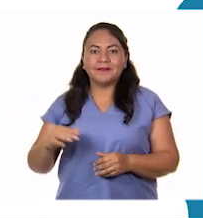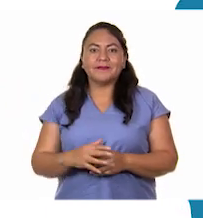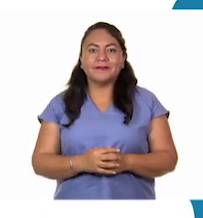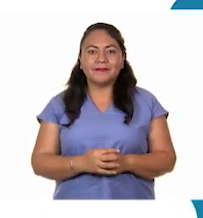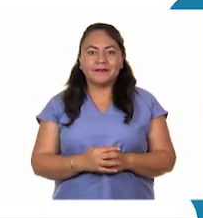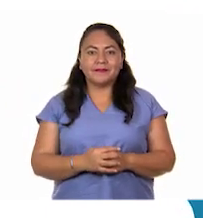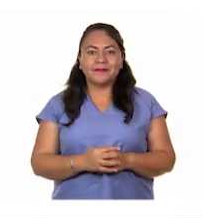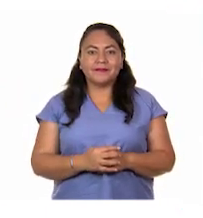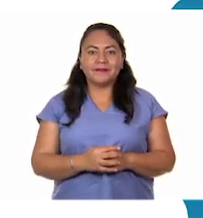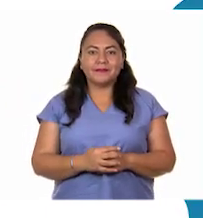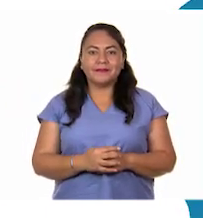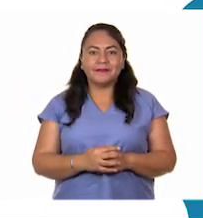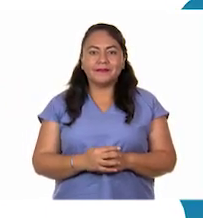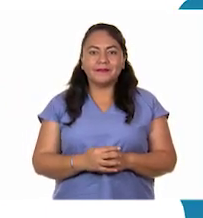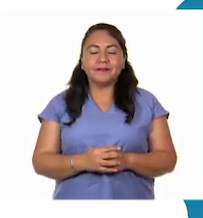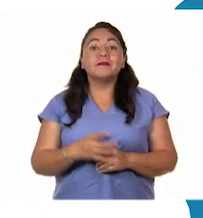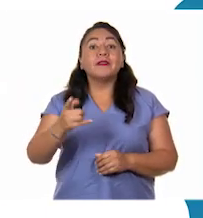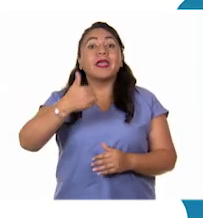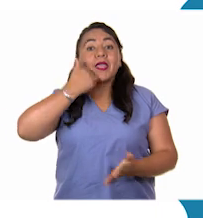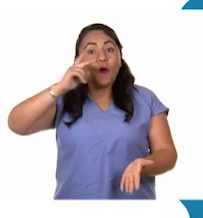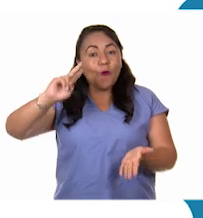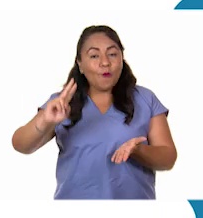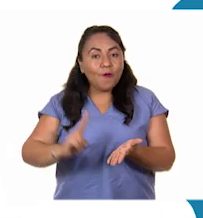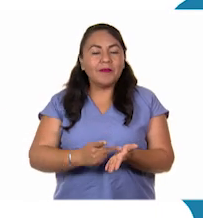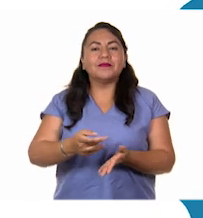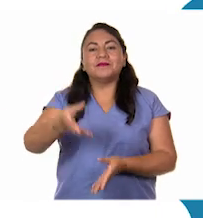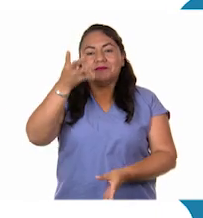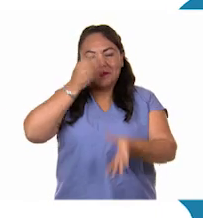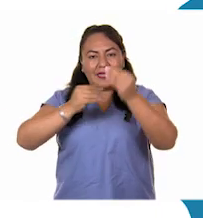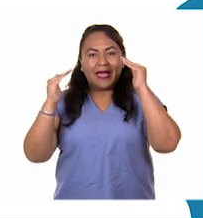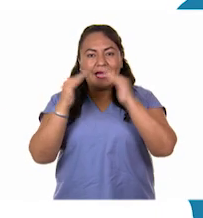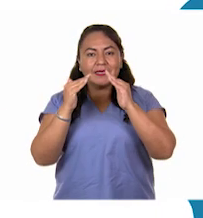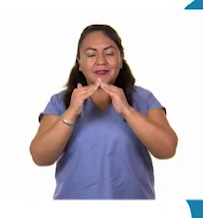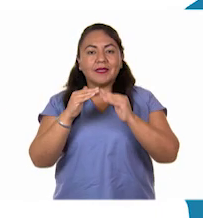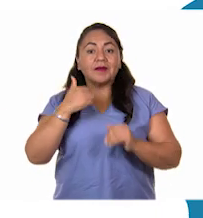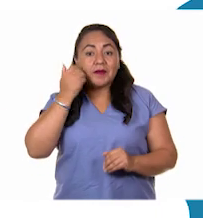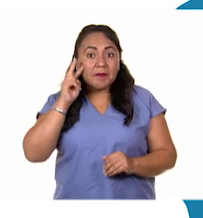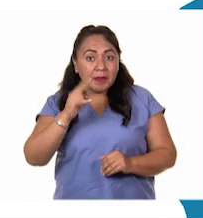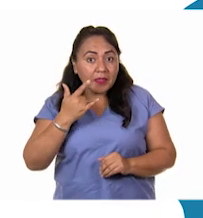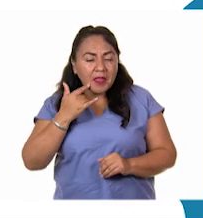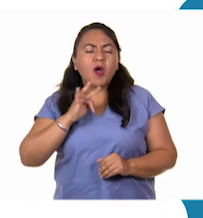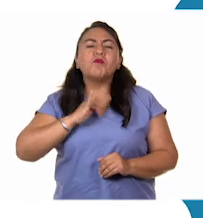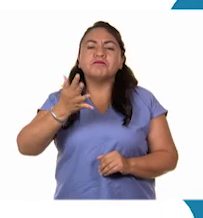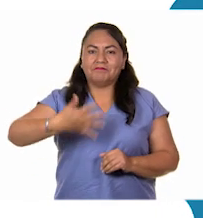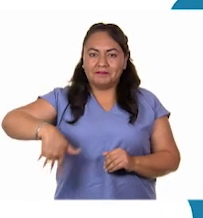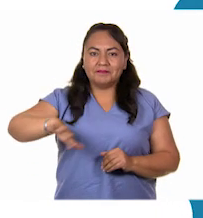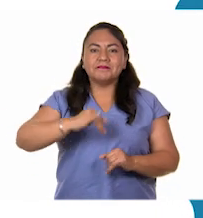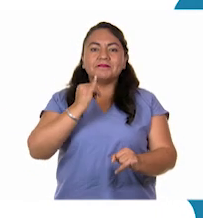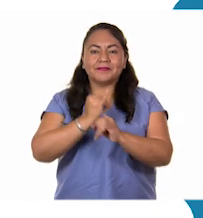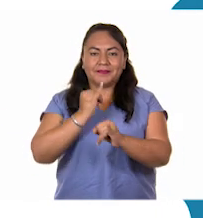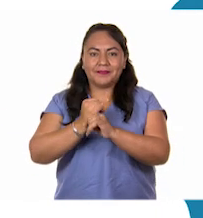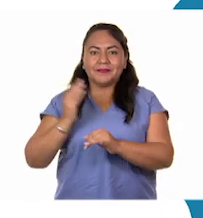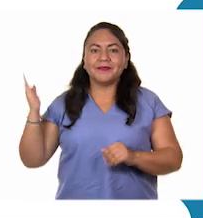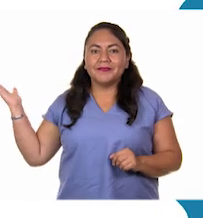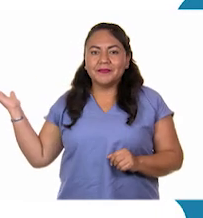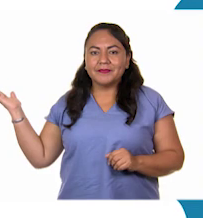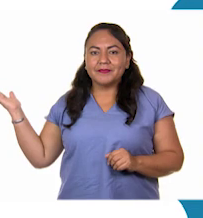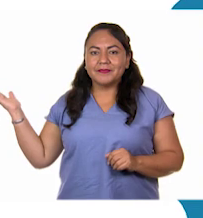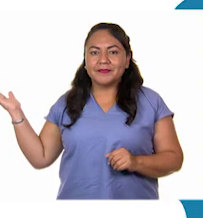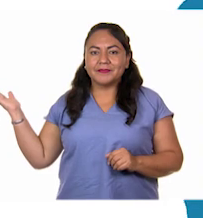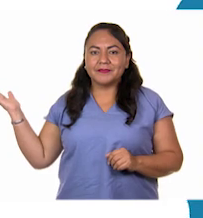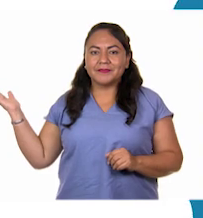.mx. Si quieres volver a ver los programas de Aprende en Casa, los puedes encontrar en la siguiente liga.